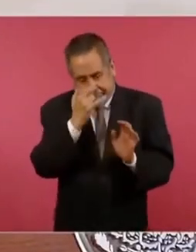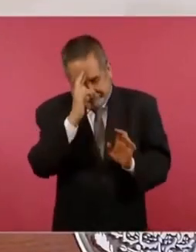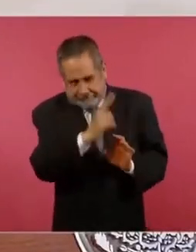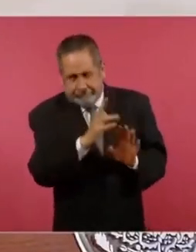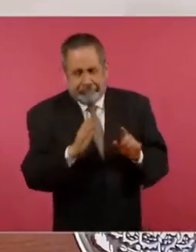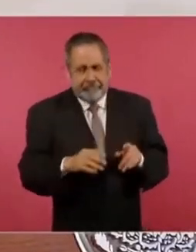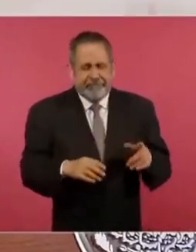Es increíble. increíble.